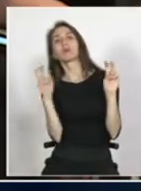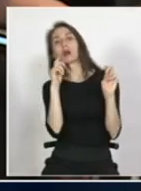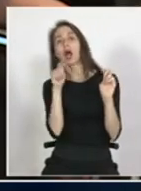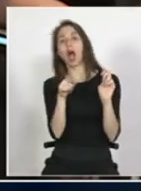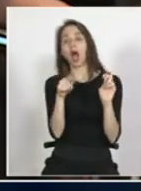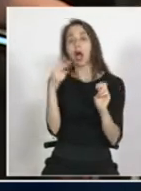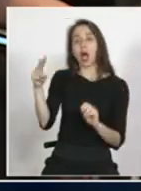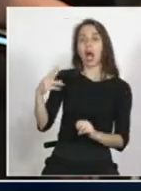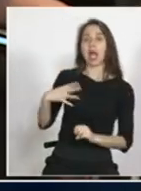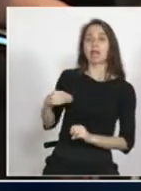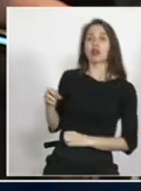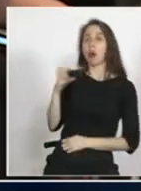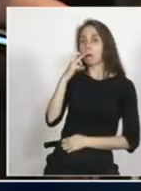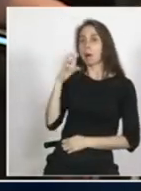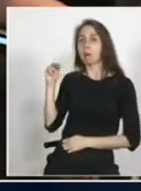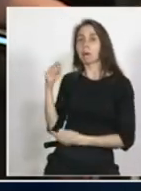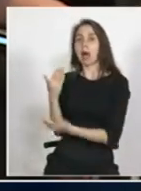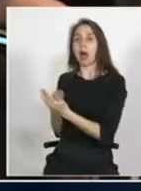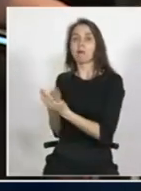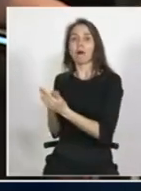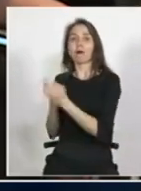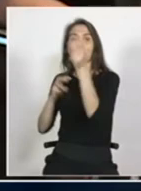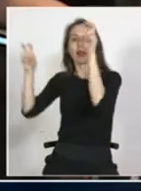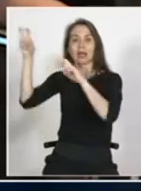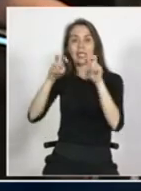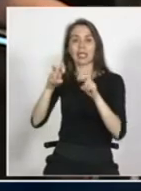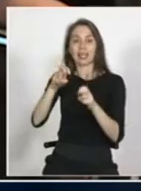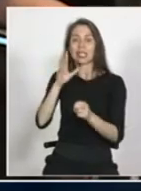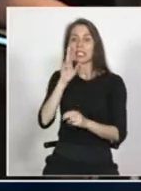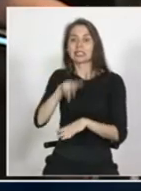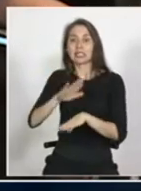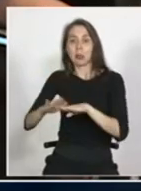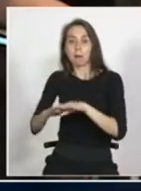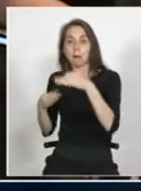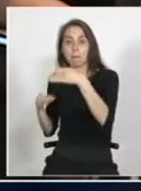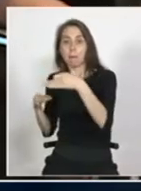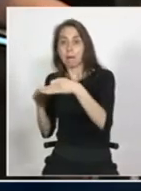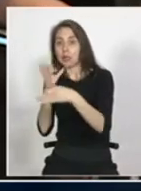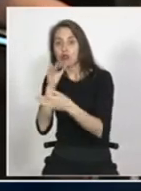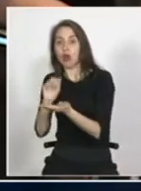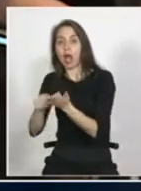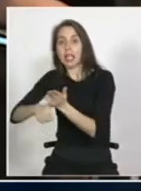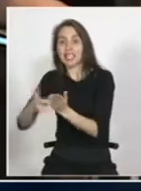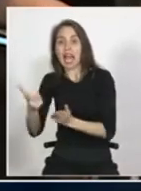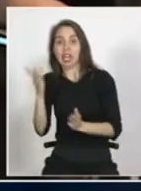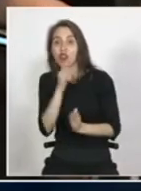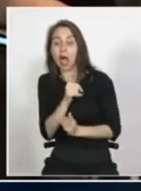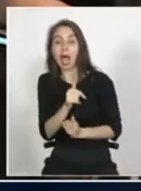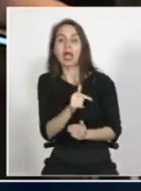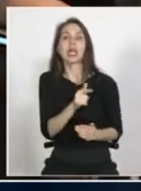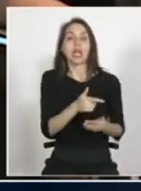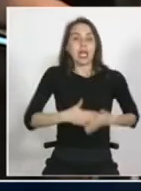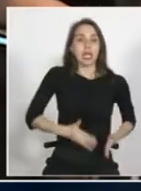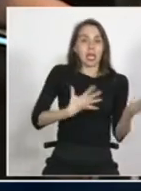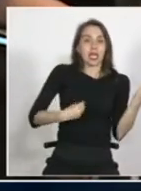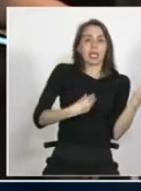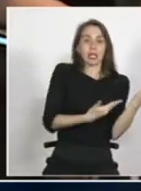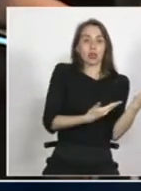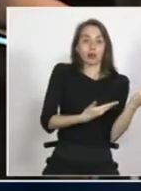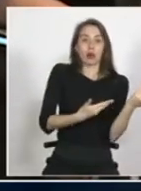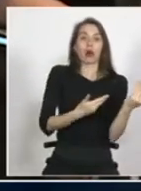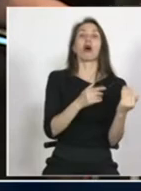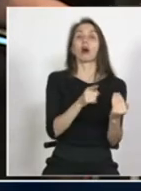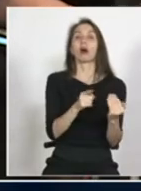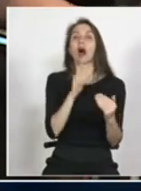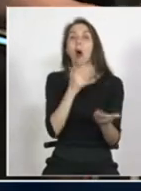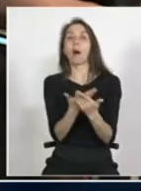sus hijos usados por los migrantes que no están en una situación regulada para ser regulados y no es que ellos lo ocupen de mala forma es que nosotros no le